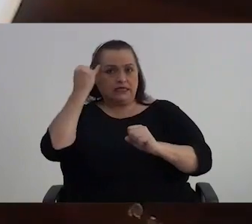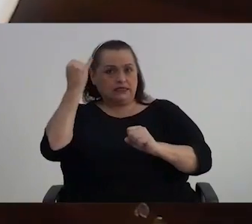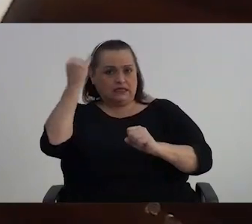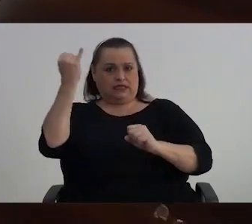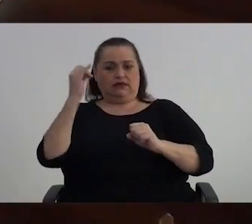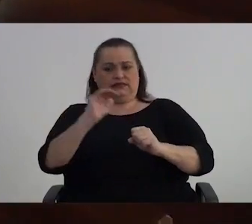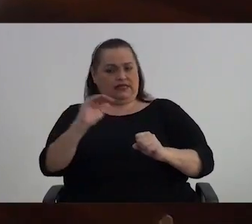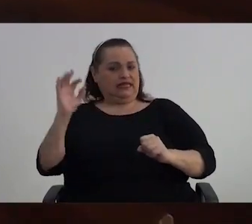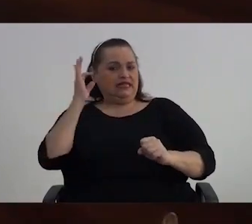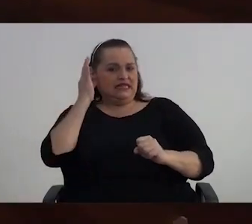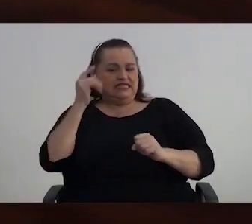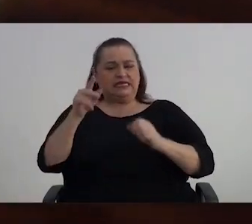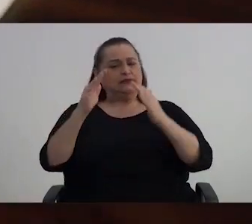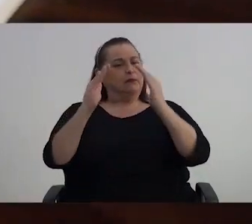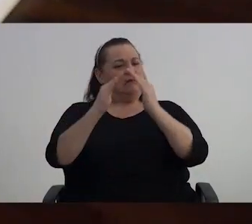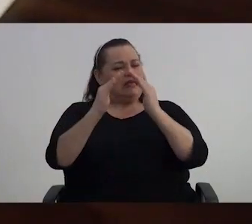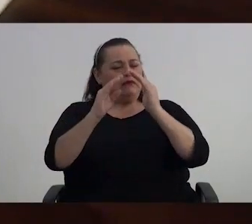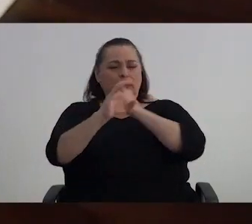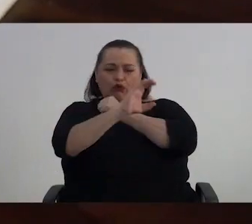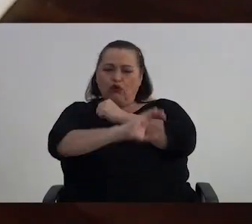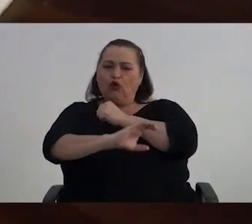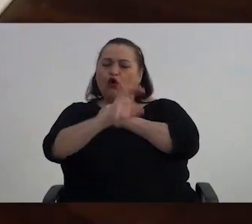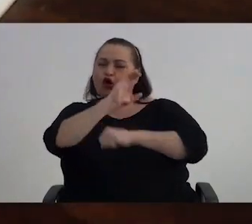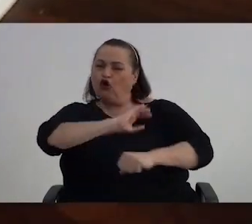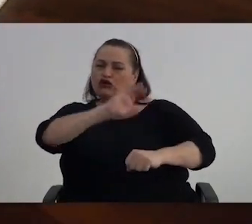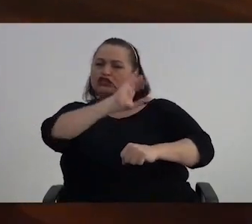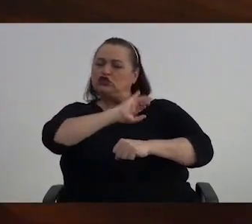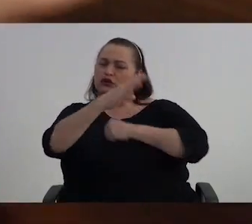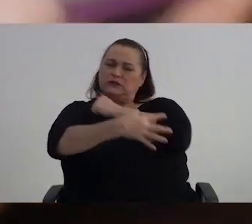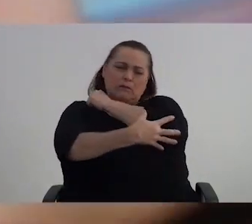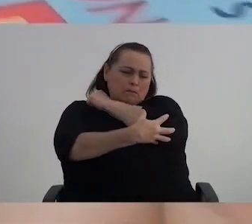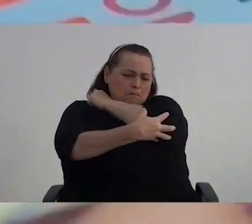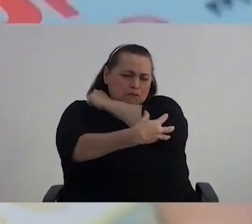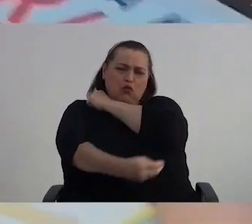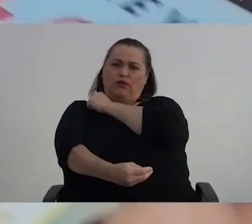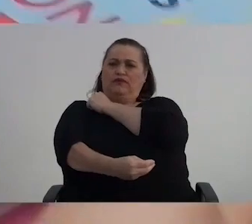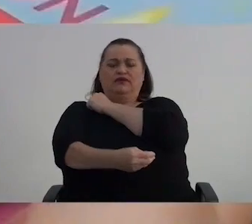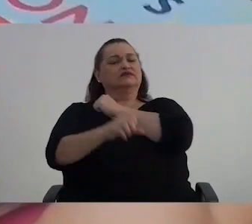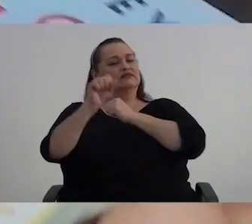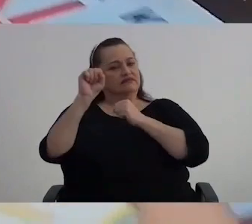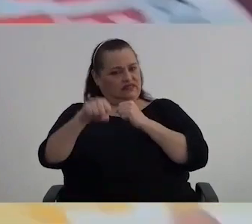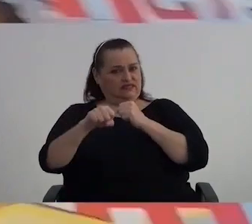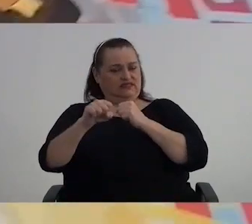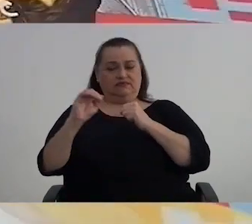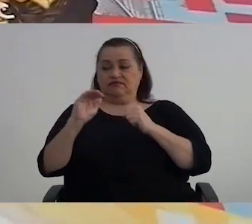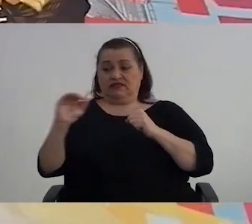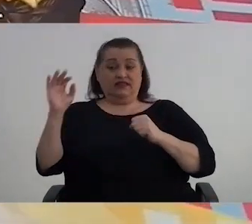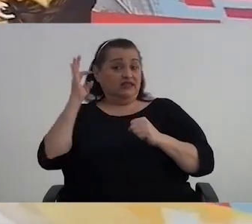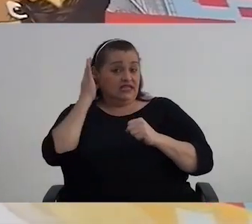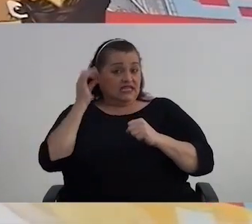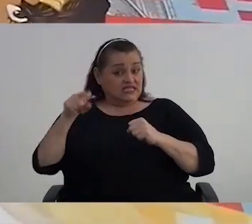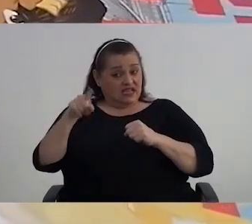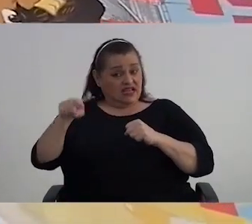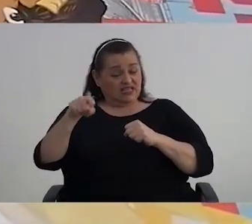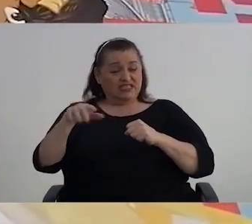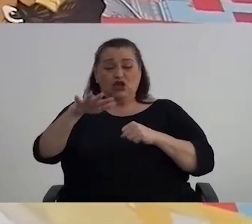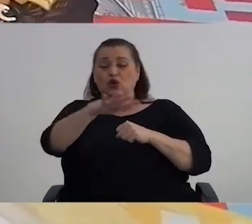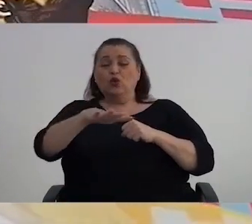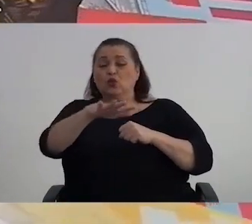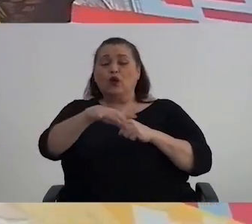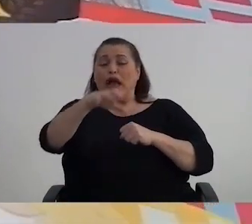para las niñas que viven en condición de pobreza extrema. Niñas de zonas